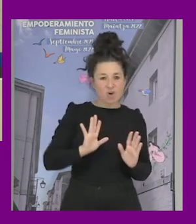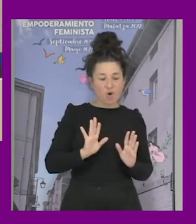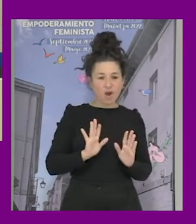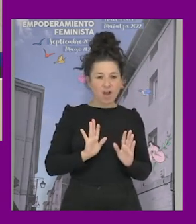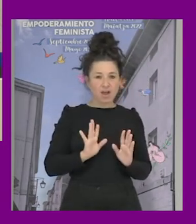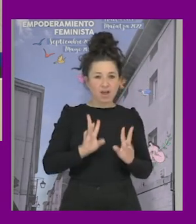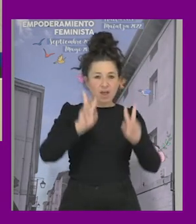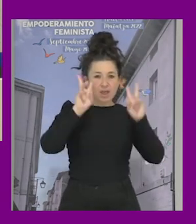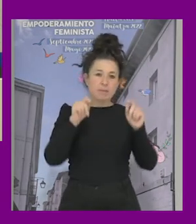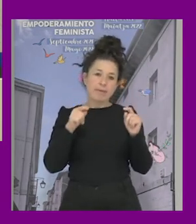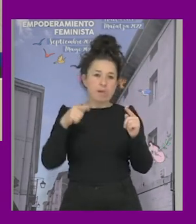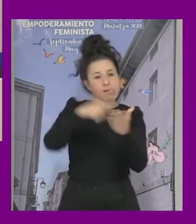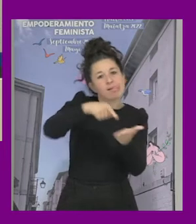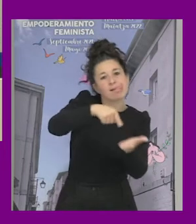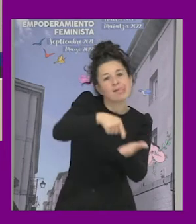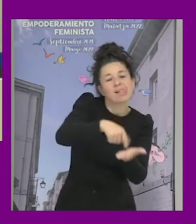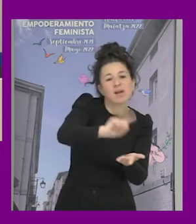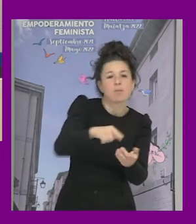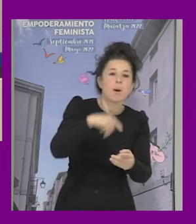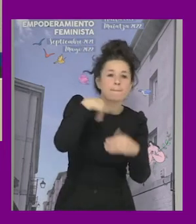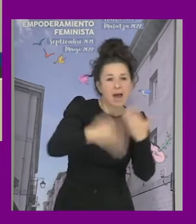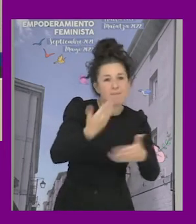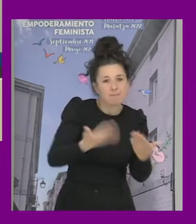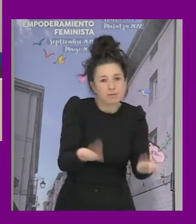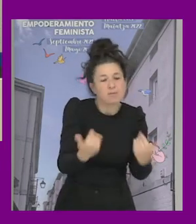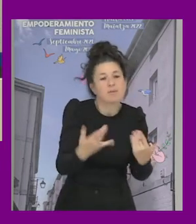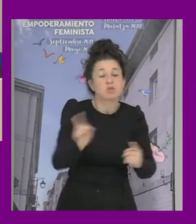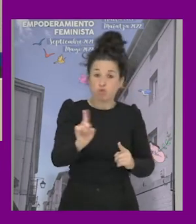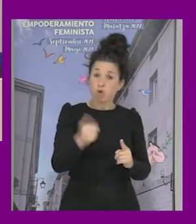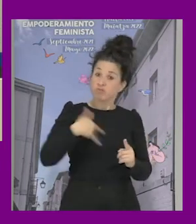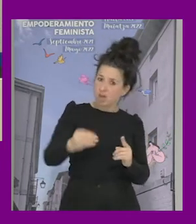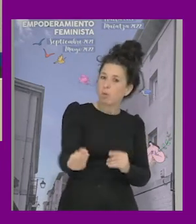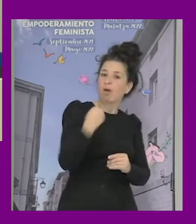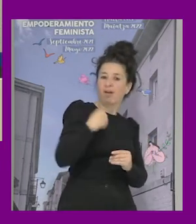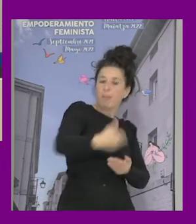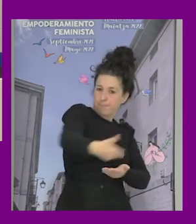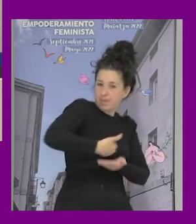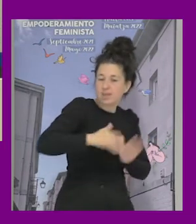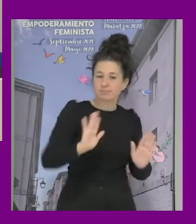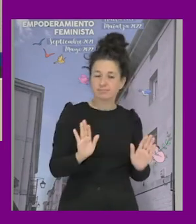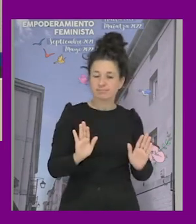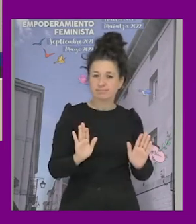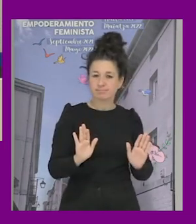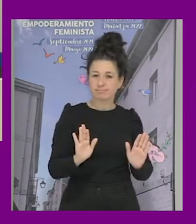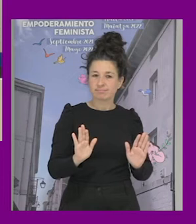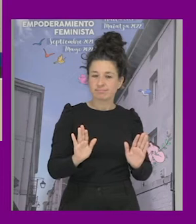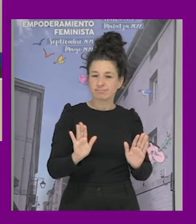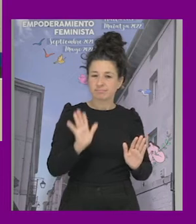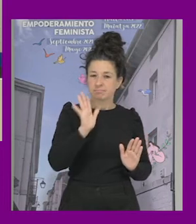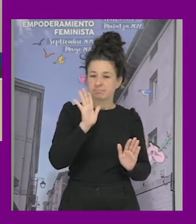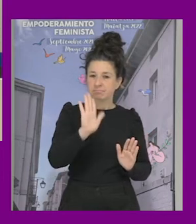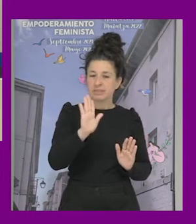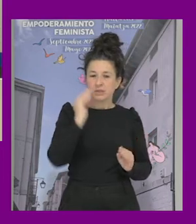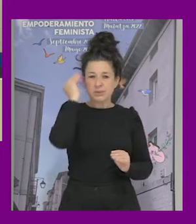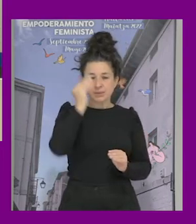ir detrás para que los programaran sino que ya estaban yendo yo creo que han pasado sin